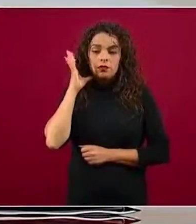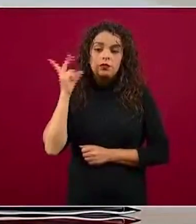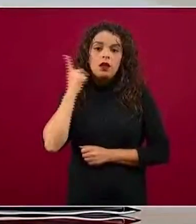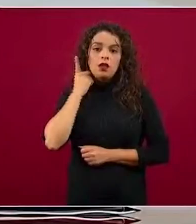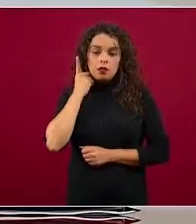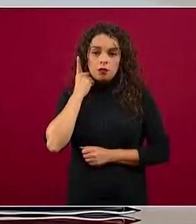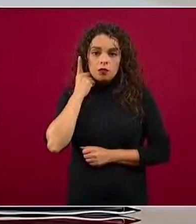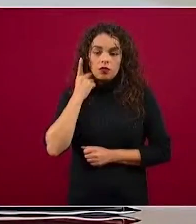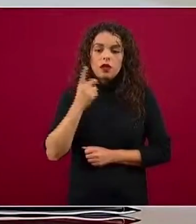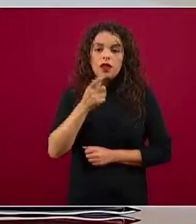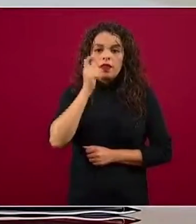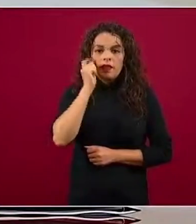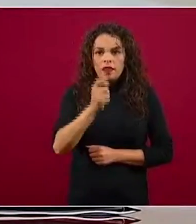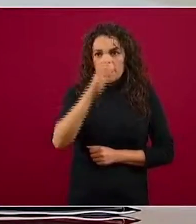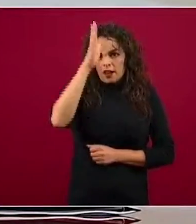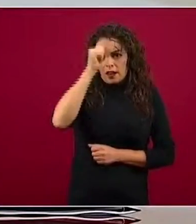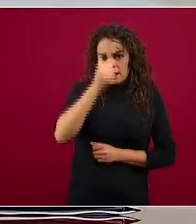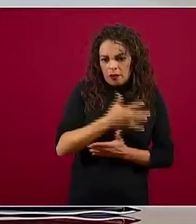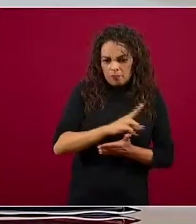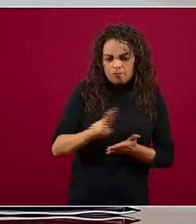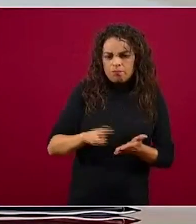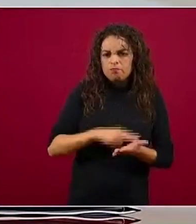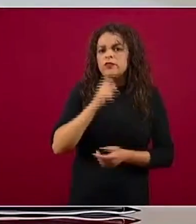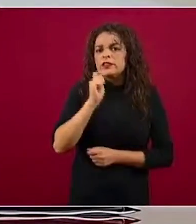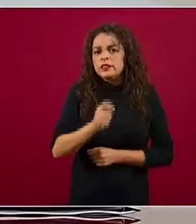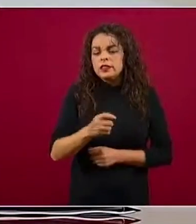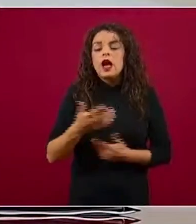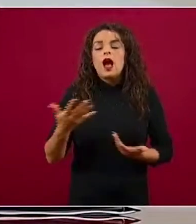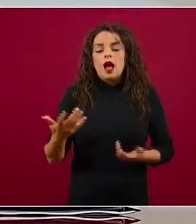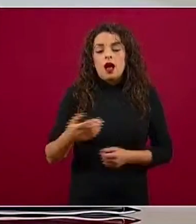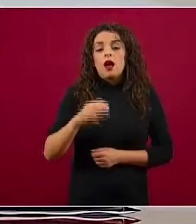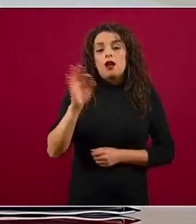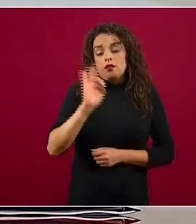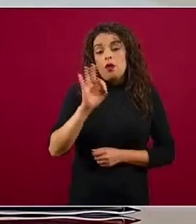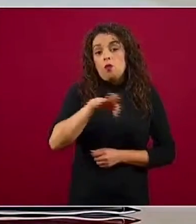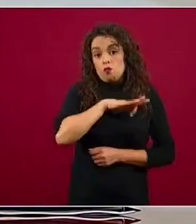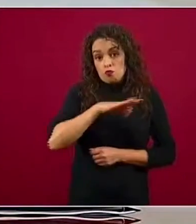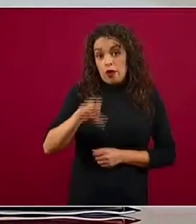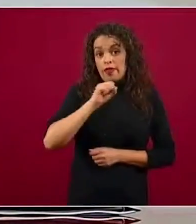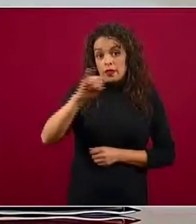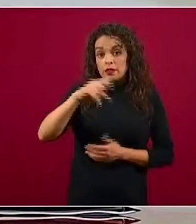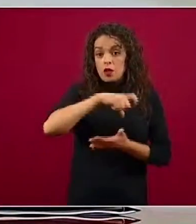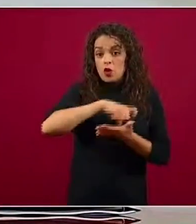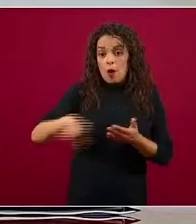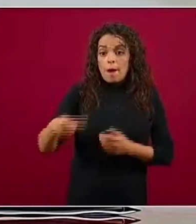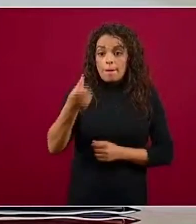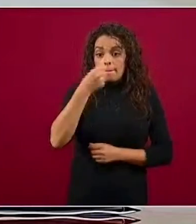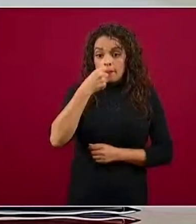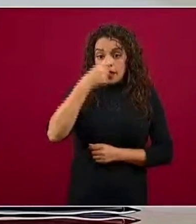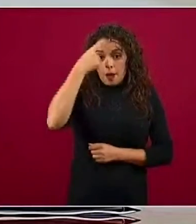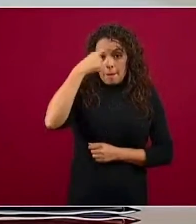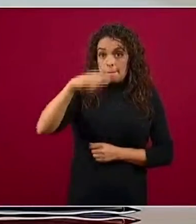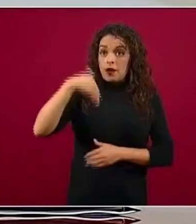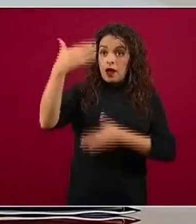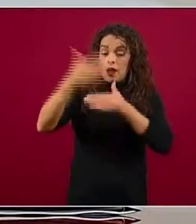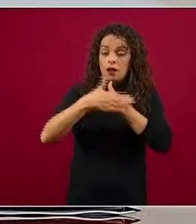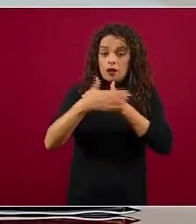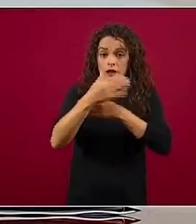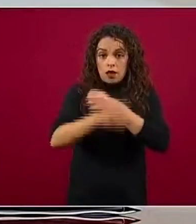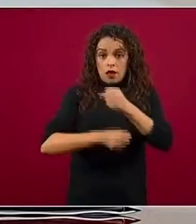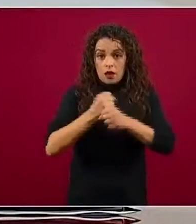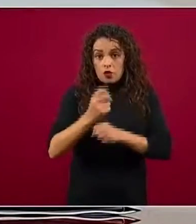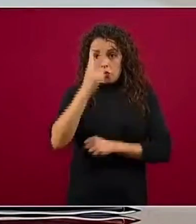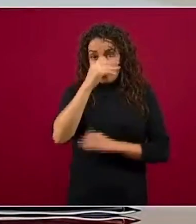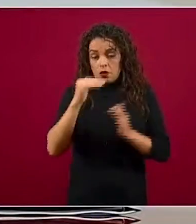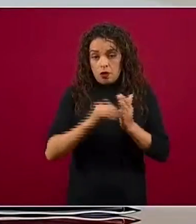Pues poder comprar los medicamentos para el 2021, todos los que